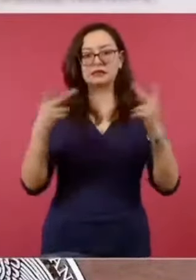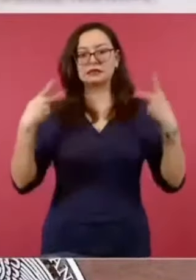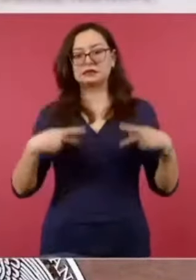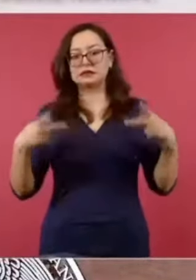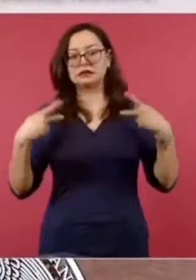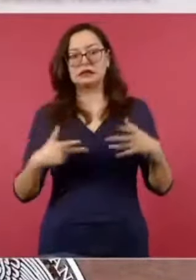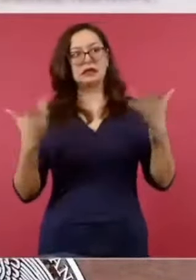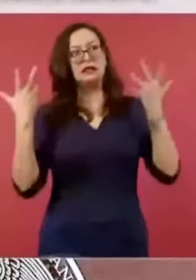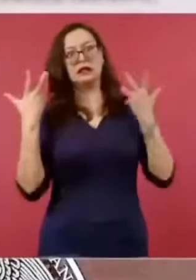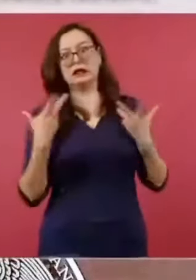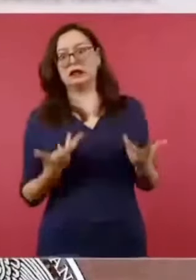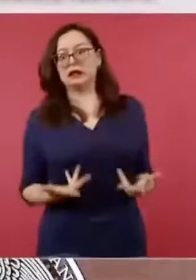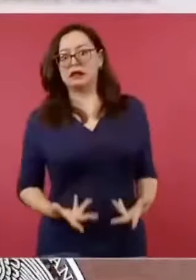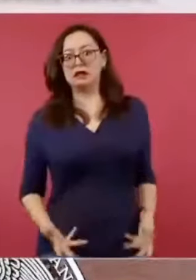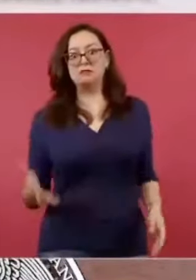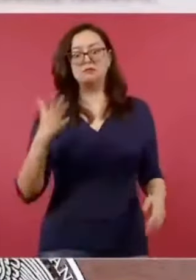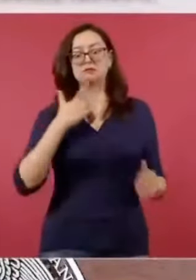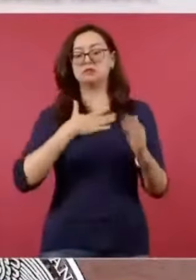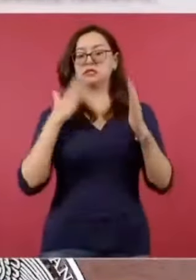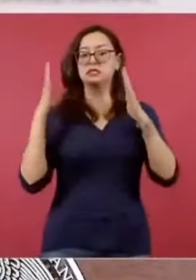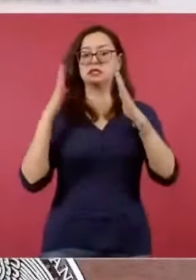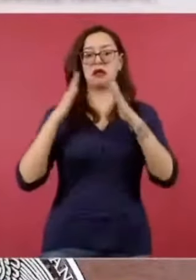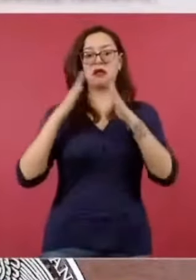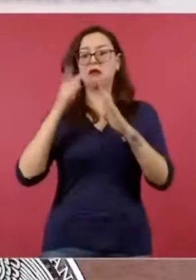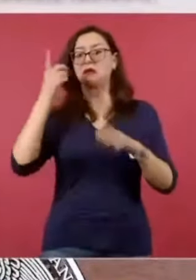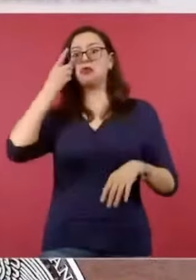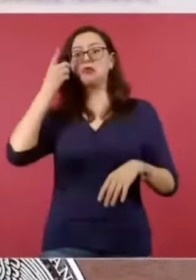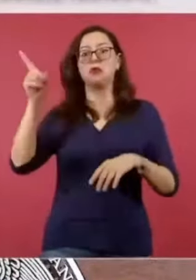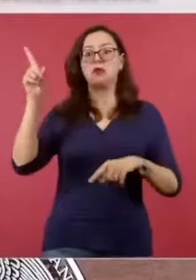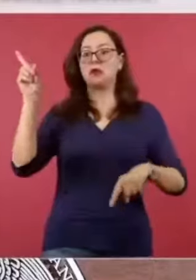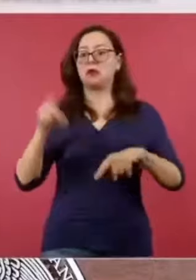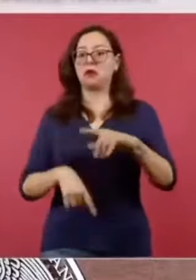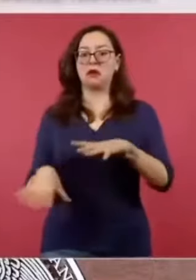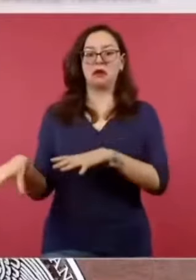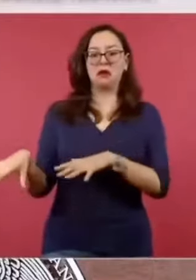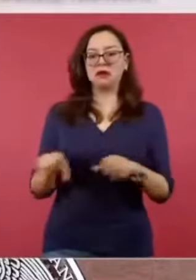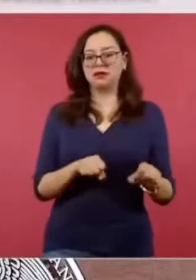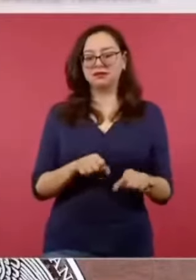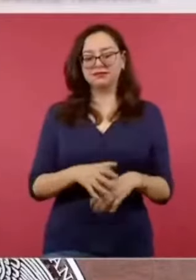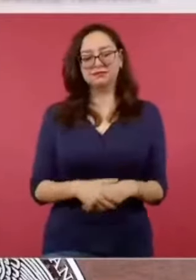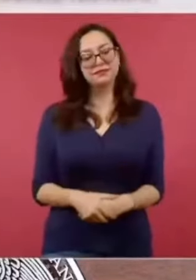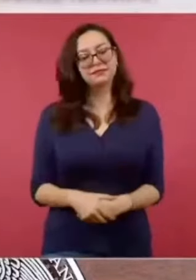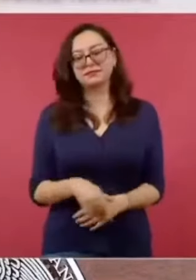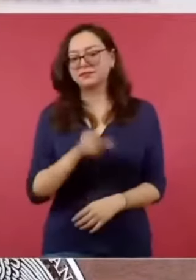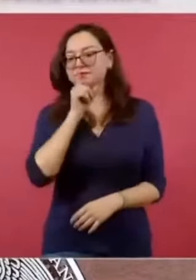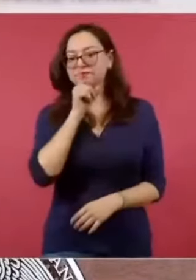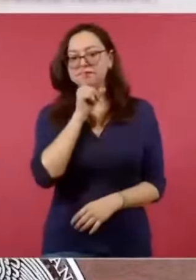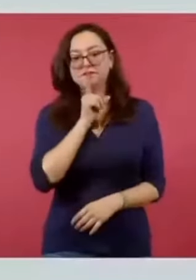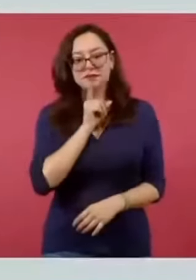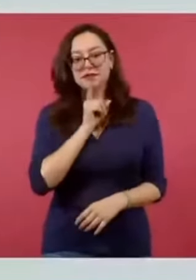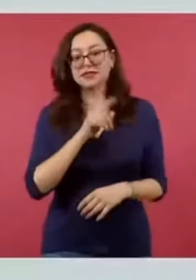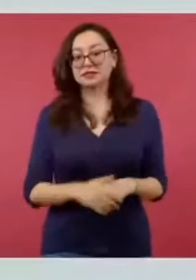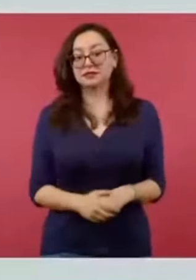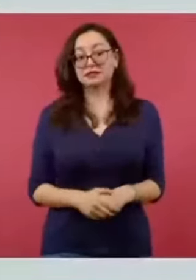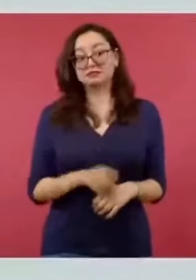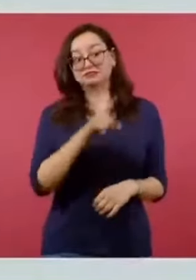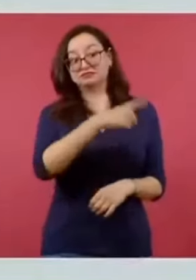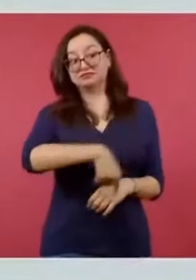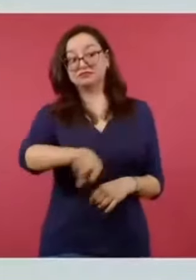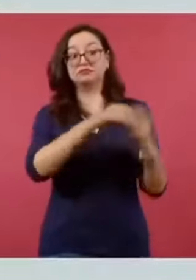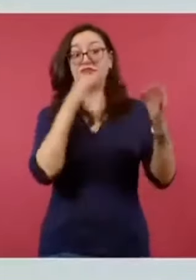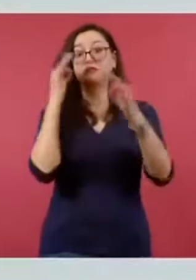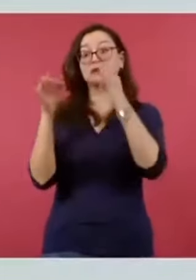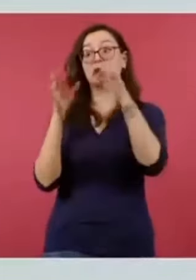Esta se reprodujo con el falso argumento de que Morena aprobaría una nueva Constitución en la que el gobierno expropiaría las